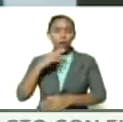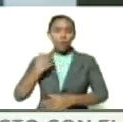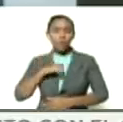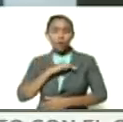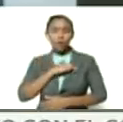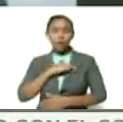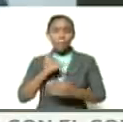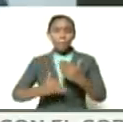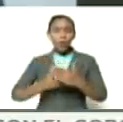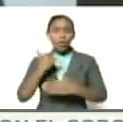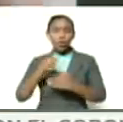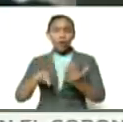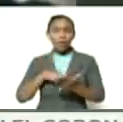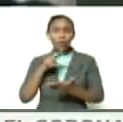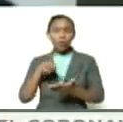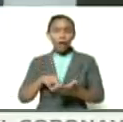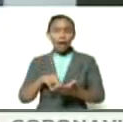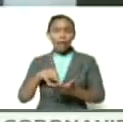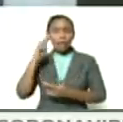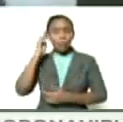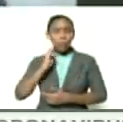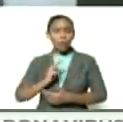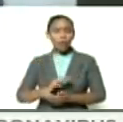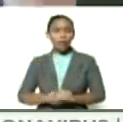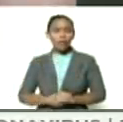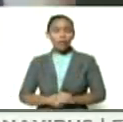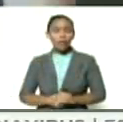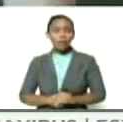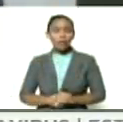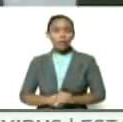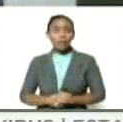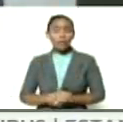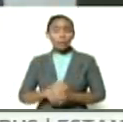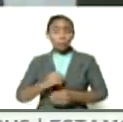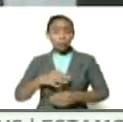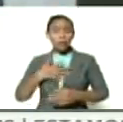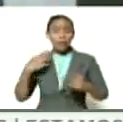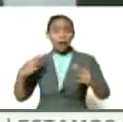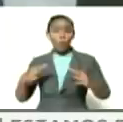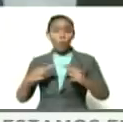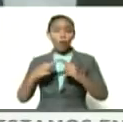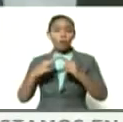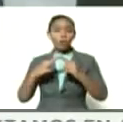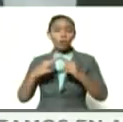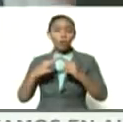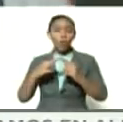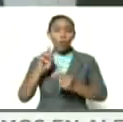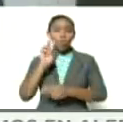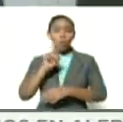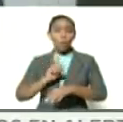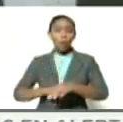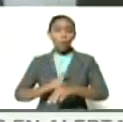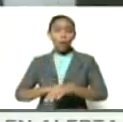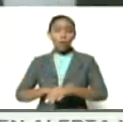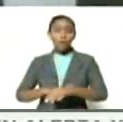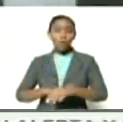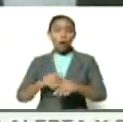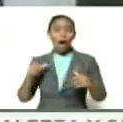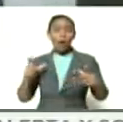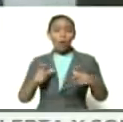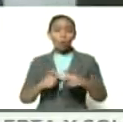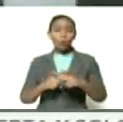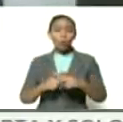proyecto nacional Simón Bolívar si se pueden encontrar ¿verdad? dos momentos de allí en Angostura